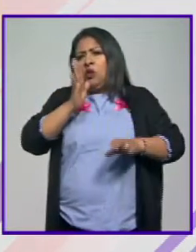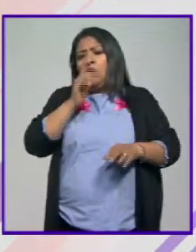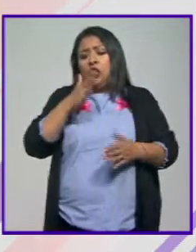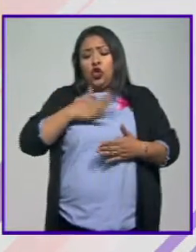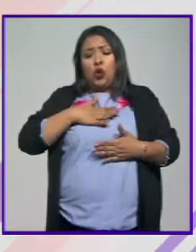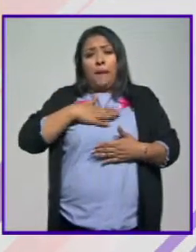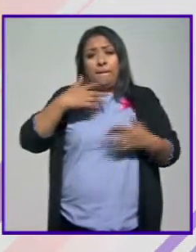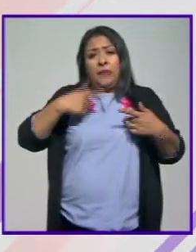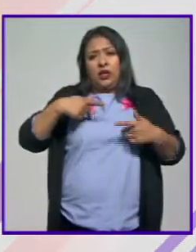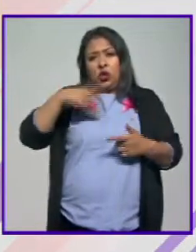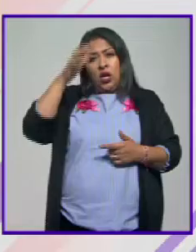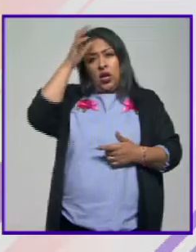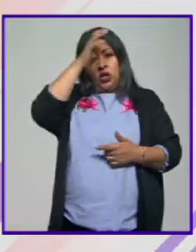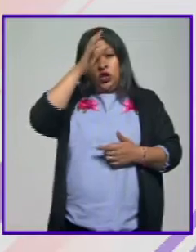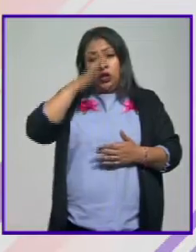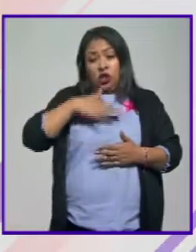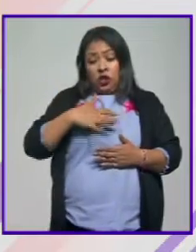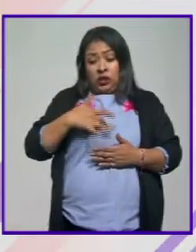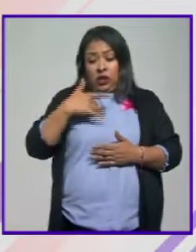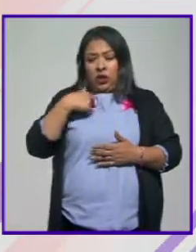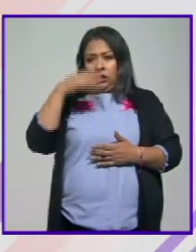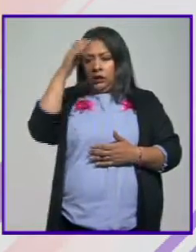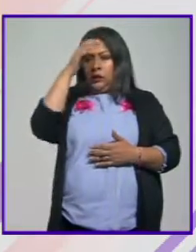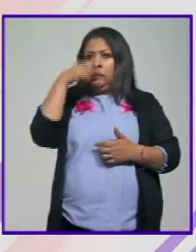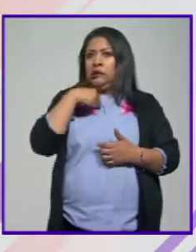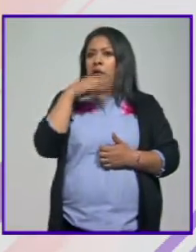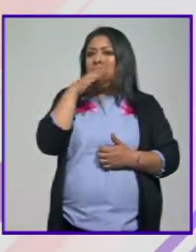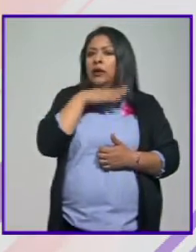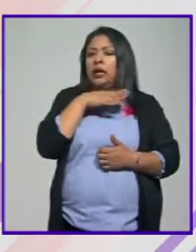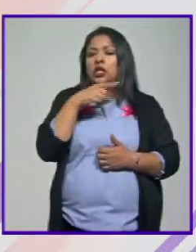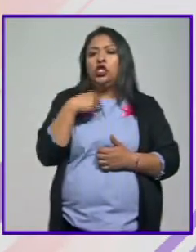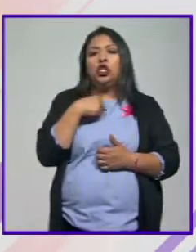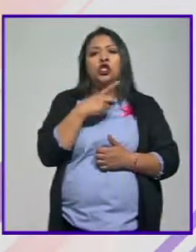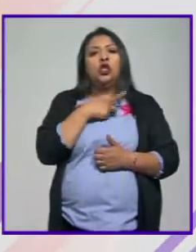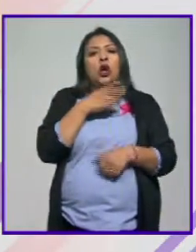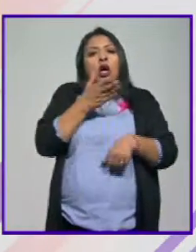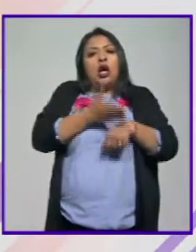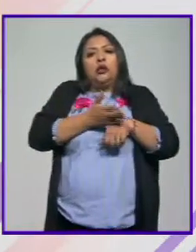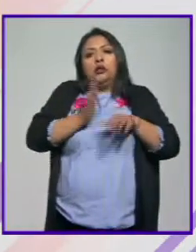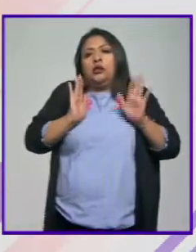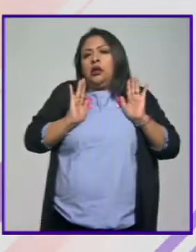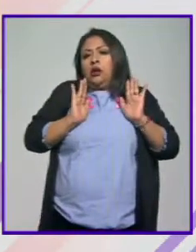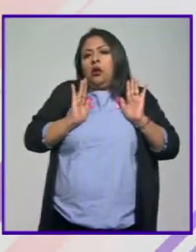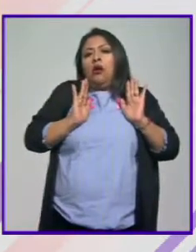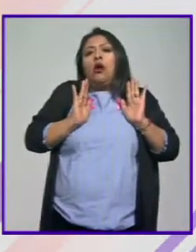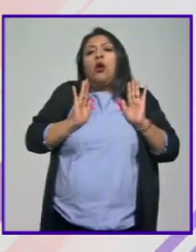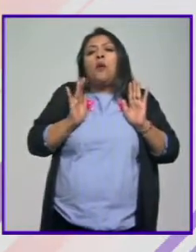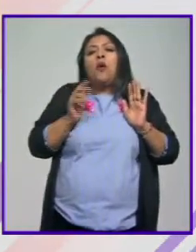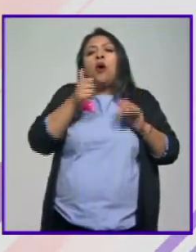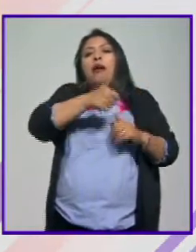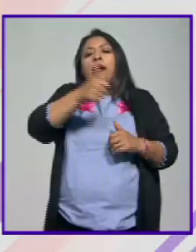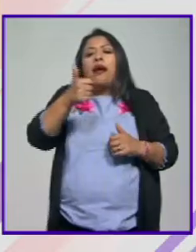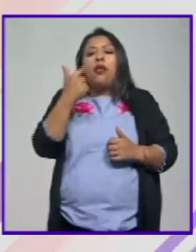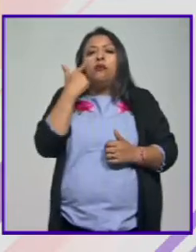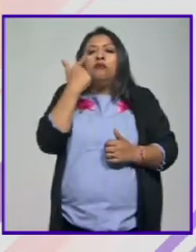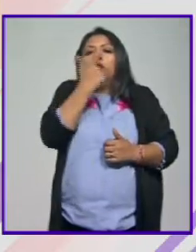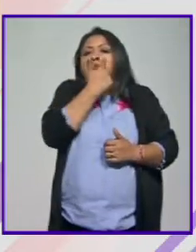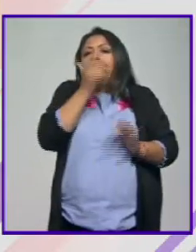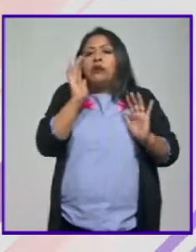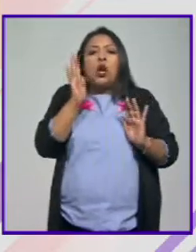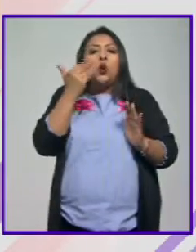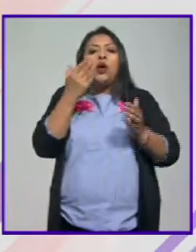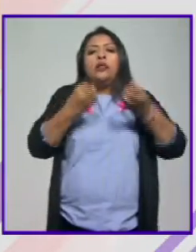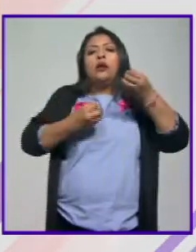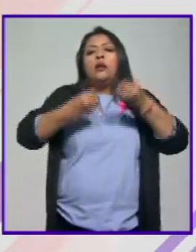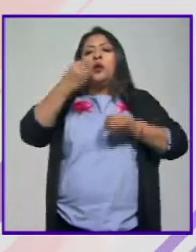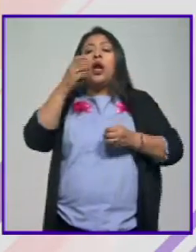la persona. Si yo creo que en conciencia hice algo indebido, yo me excomulgo automáticamente. Es un asunto subjetivo. Es de conciencia. No hay un tribunal